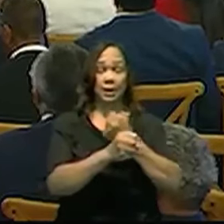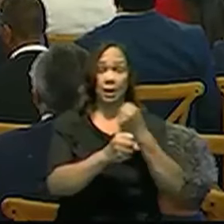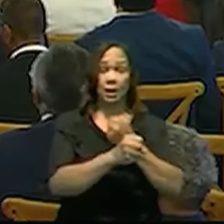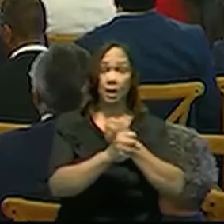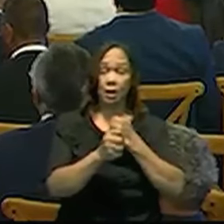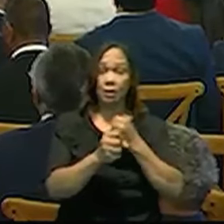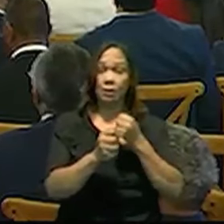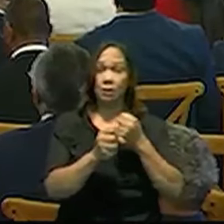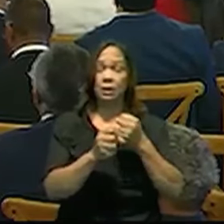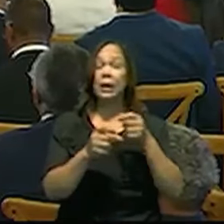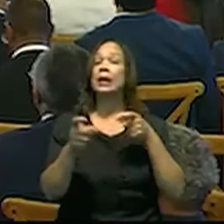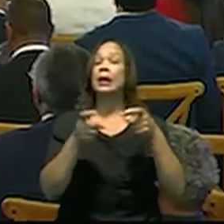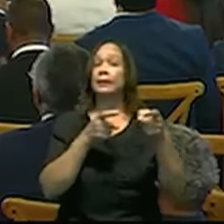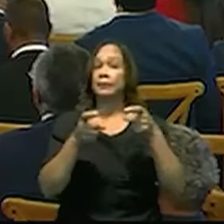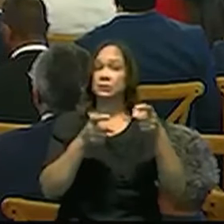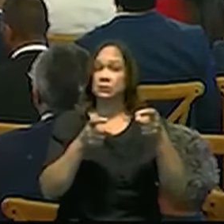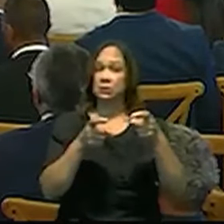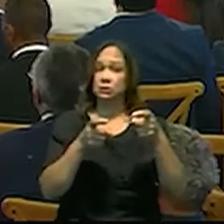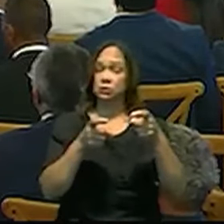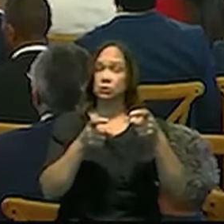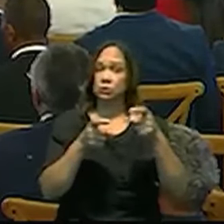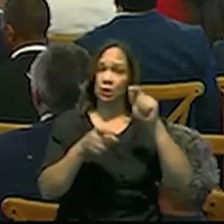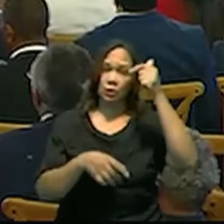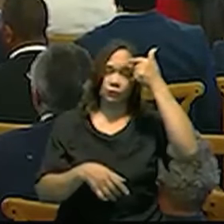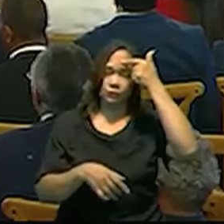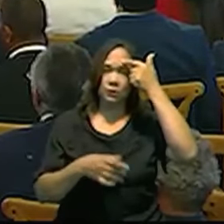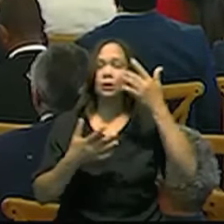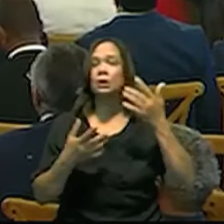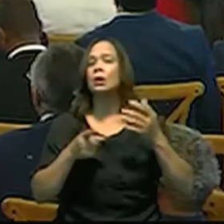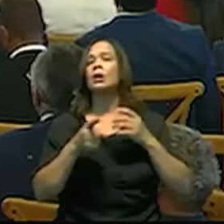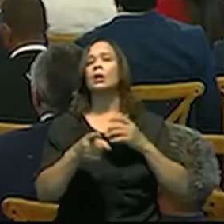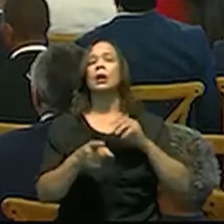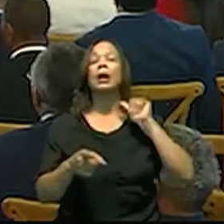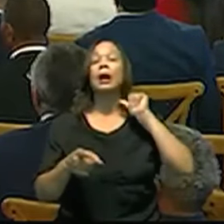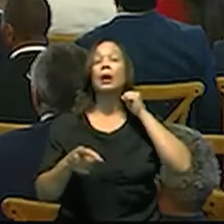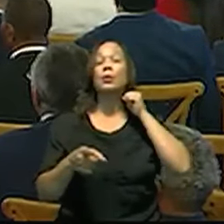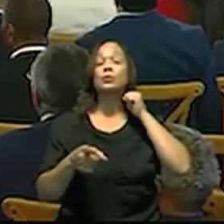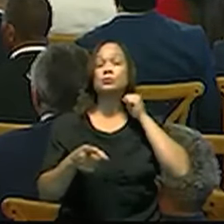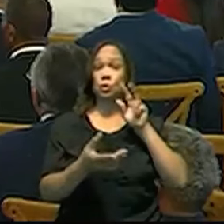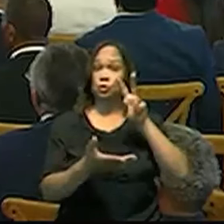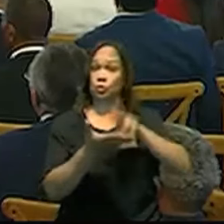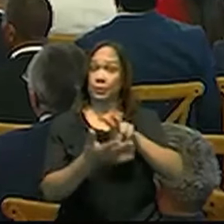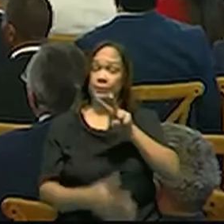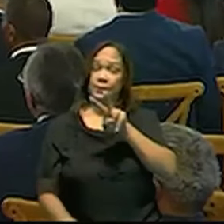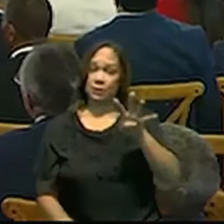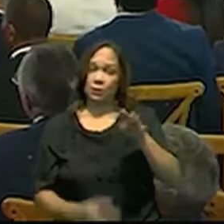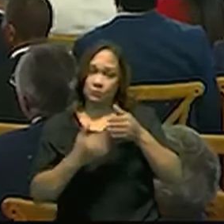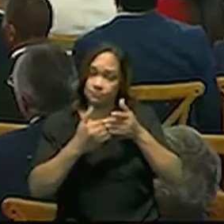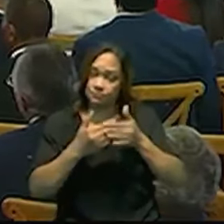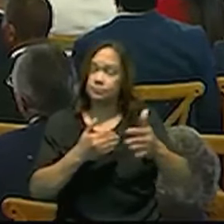la administración central, tomando como base agosto del 2024.